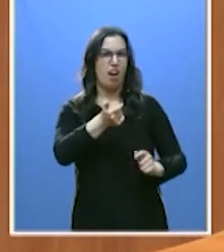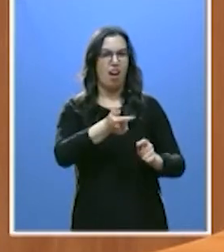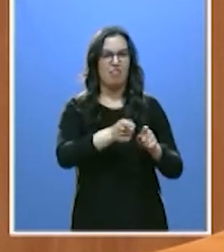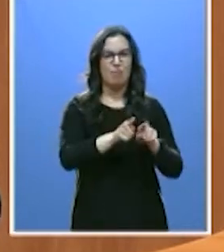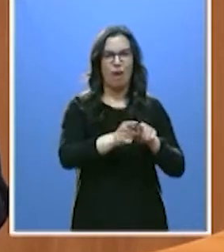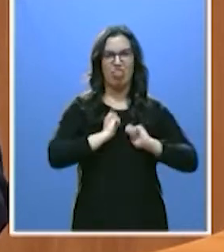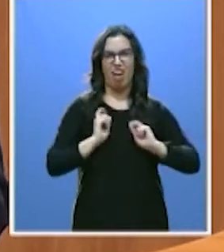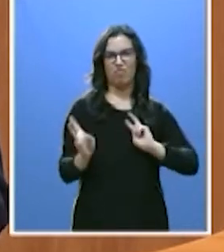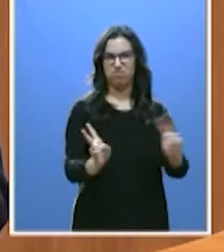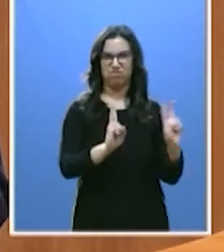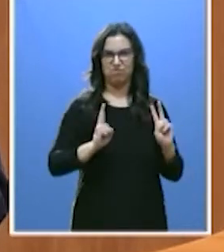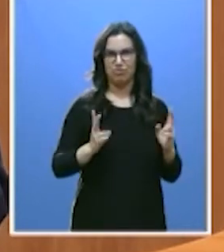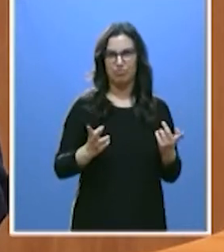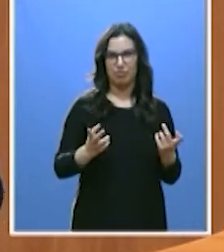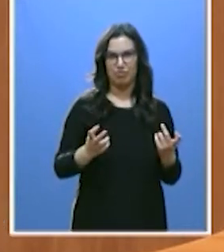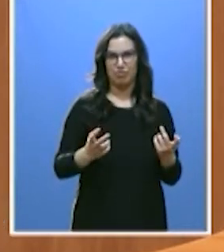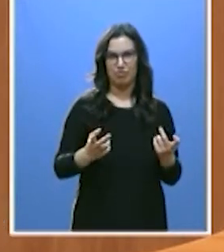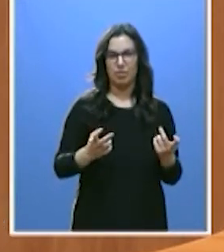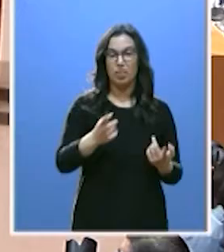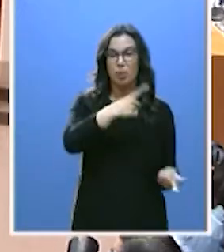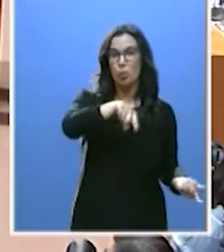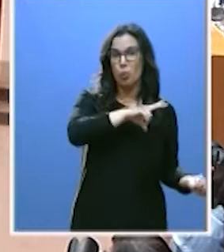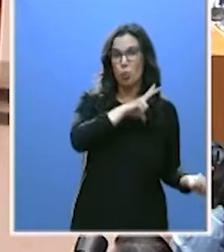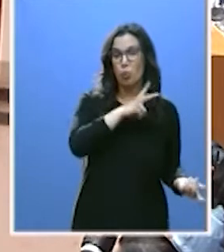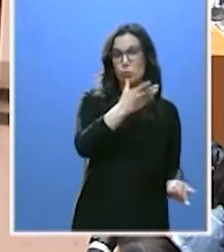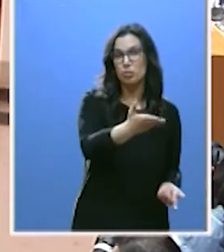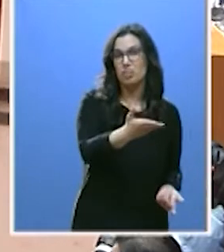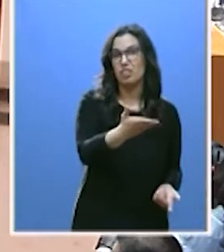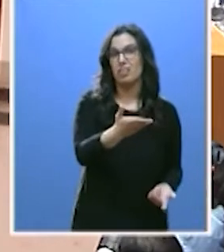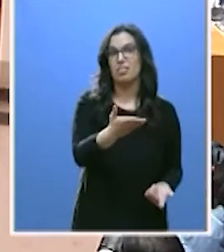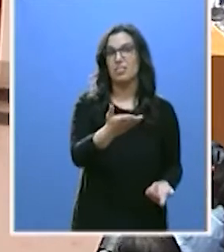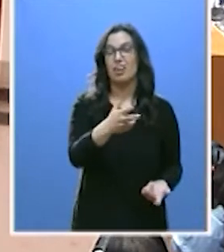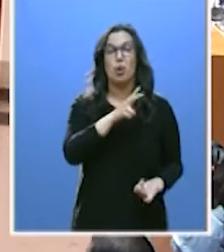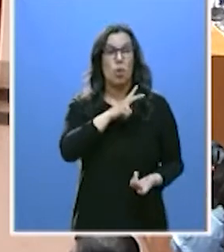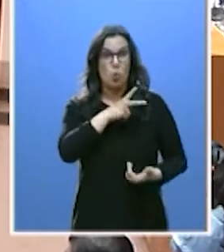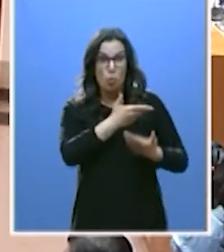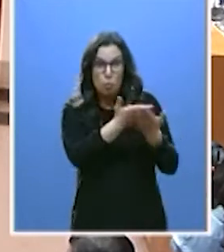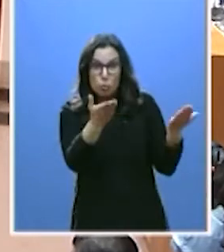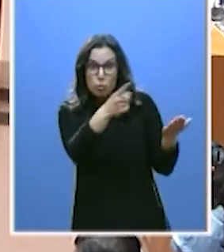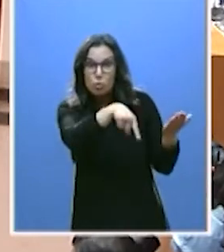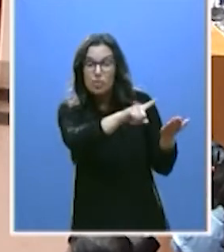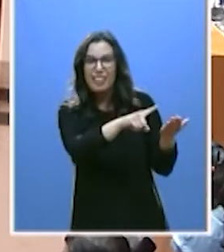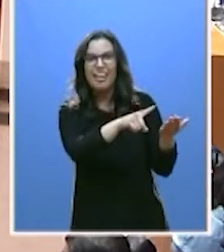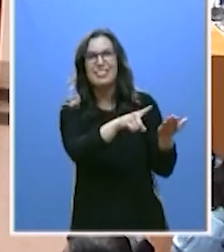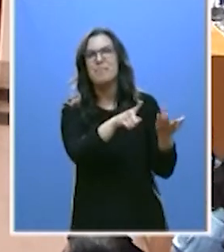Son ustedes el epítome